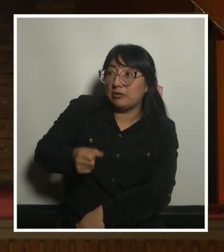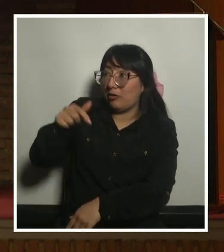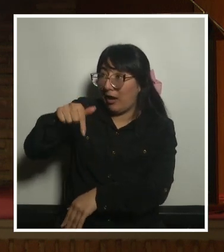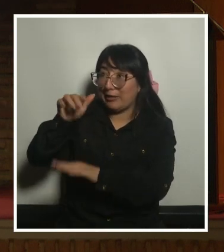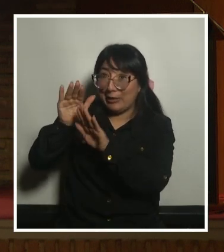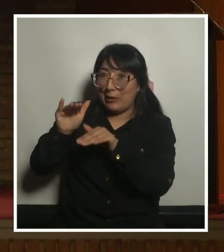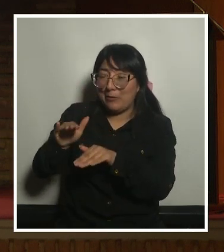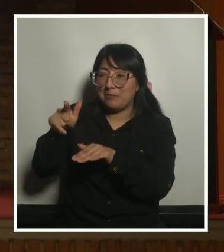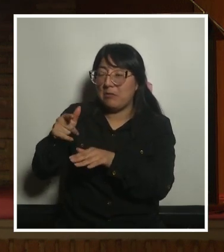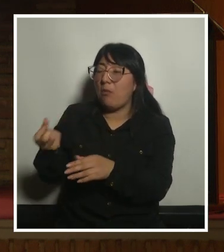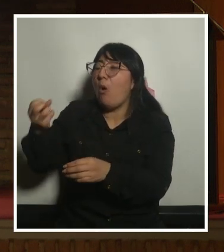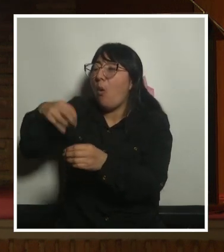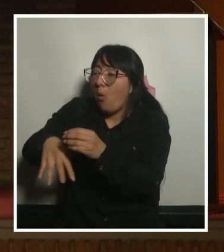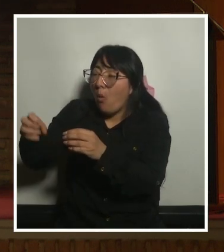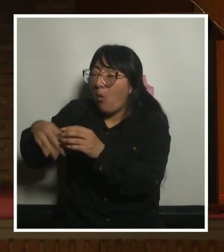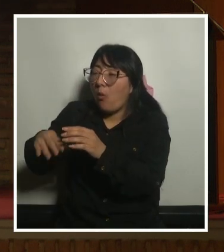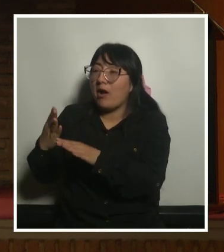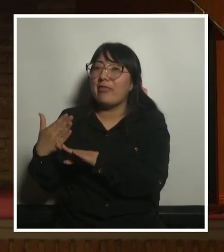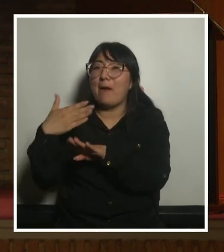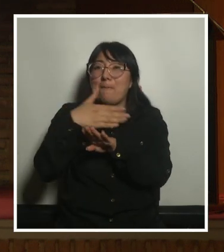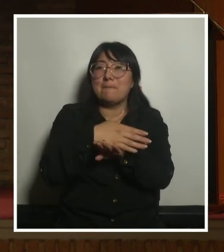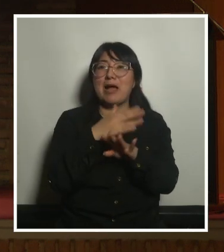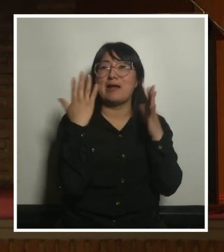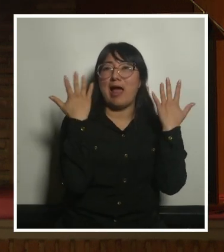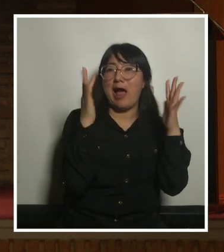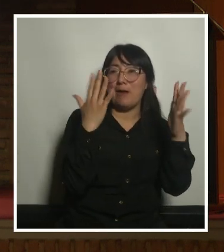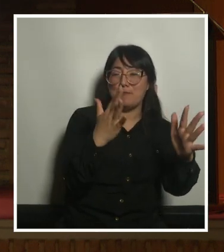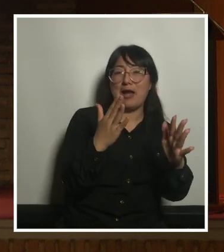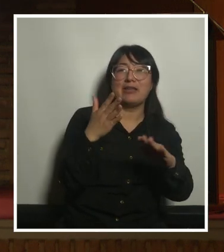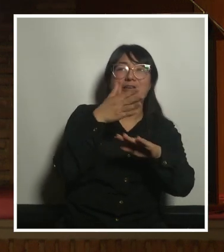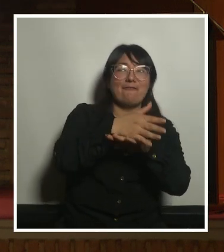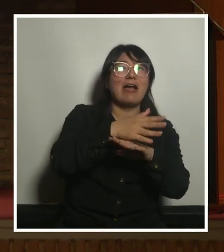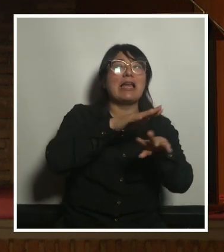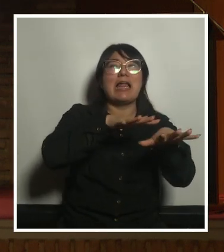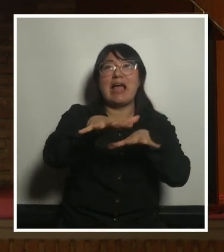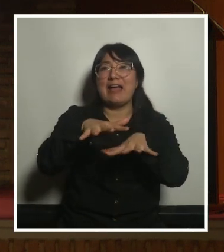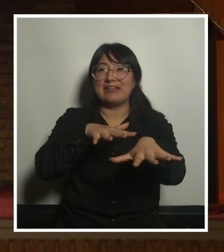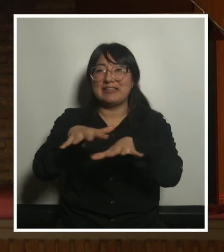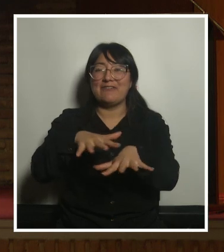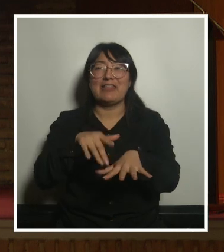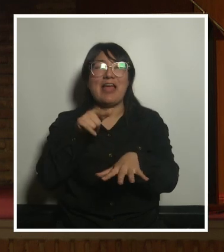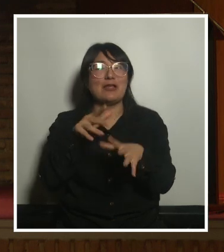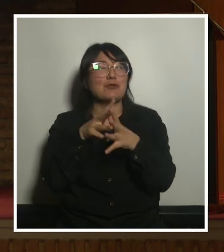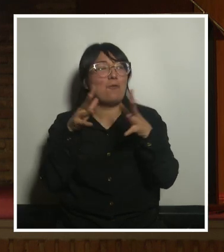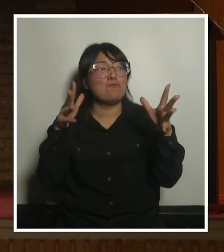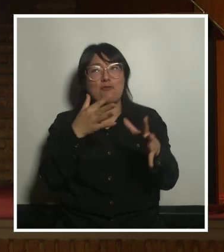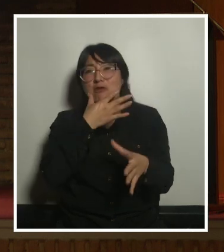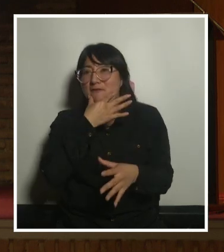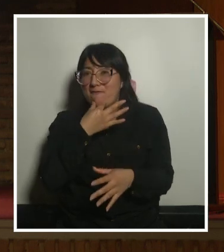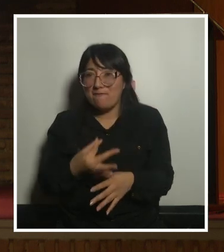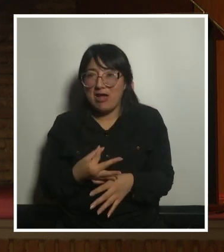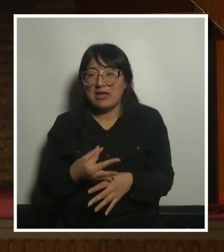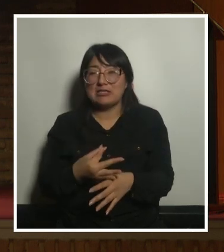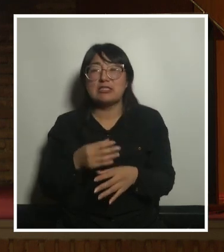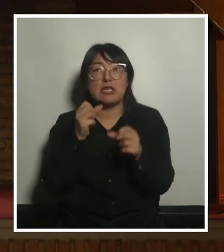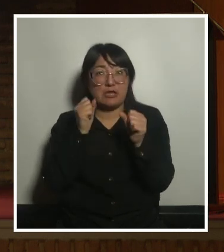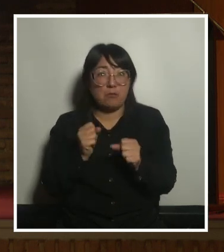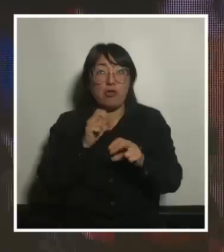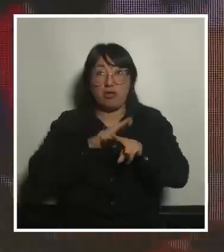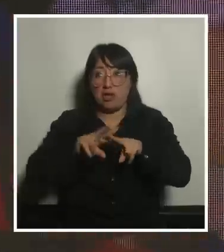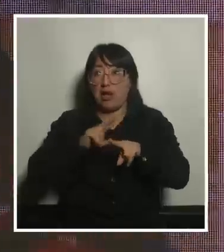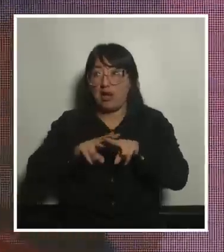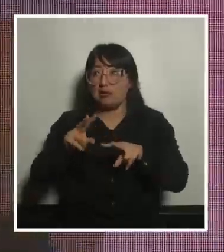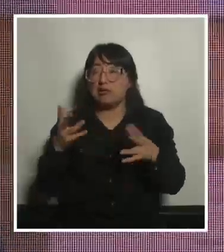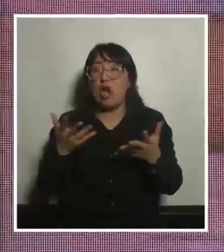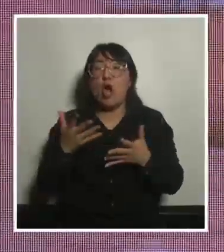meten las cosas y se van al parque o se van a hacer alguna actividad es una cosa súper sencilla de implementar o